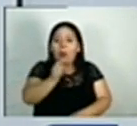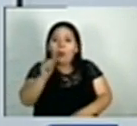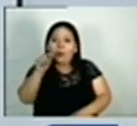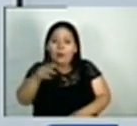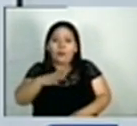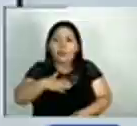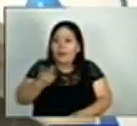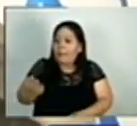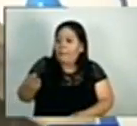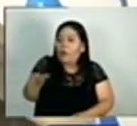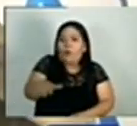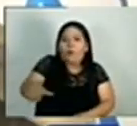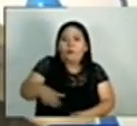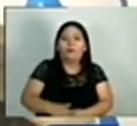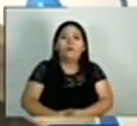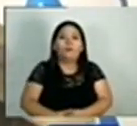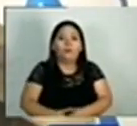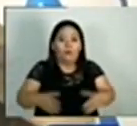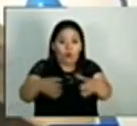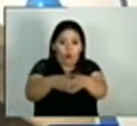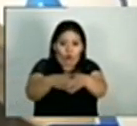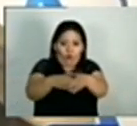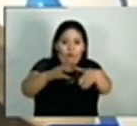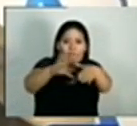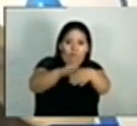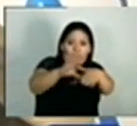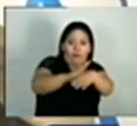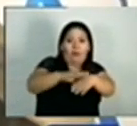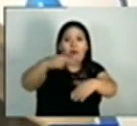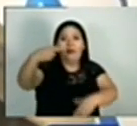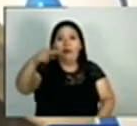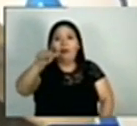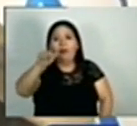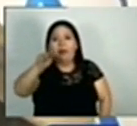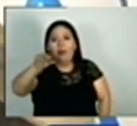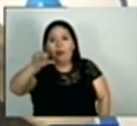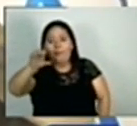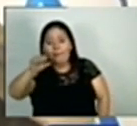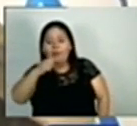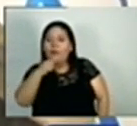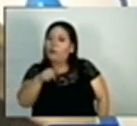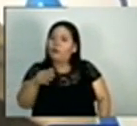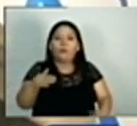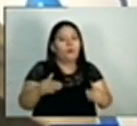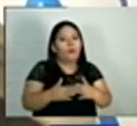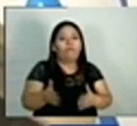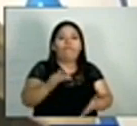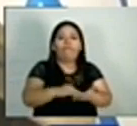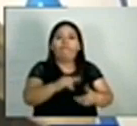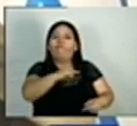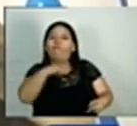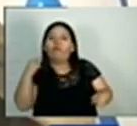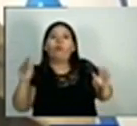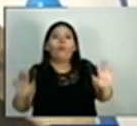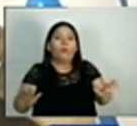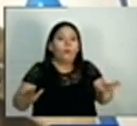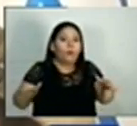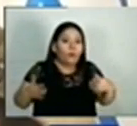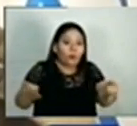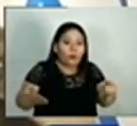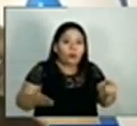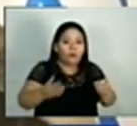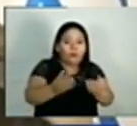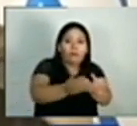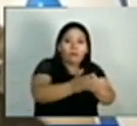de la franja de Gaza. El Hamas sigue cometiendo, como en veces anteriores, un doble crimen. Por un lado, utiliza a sus